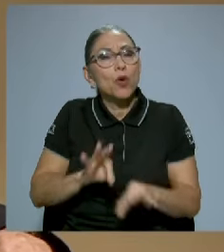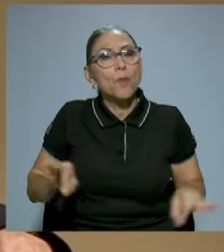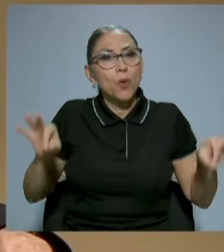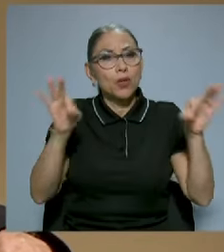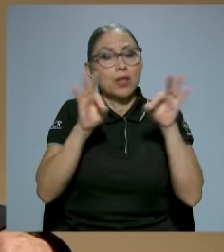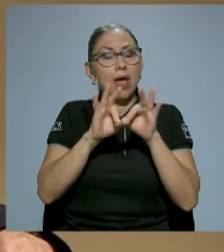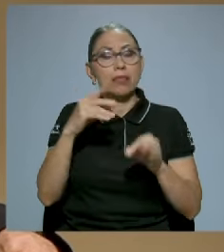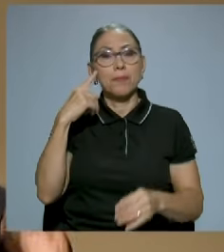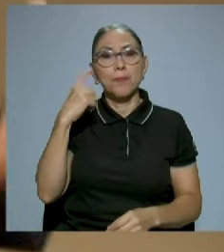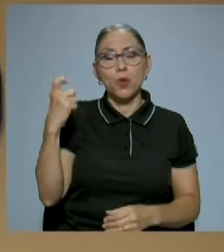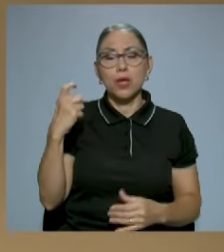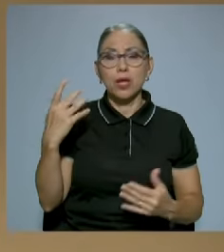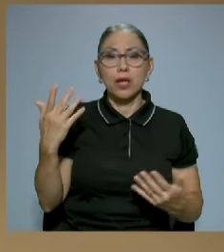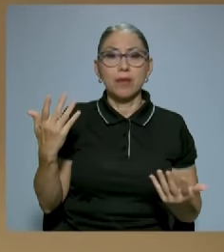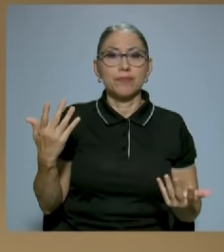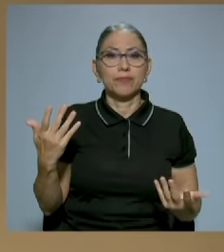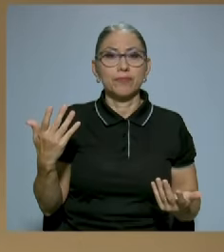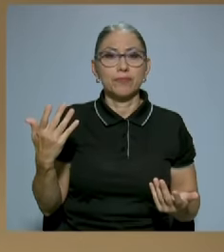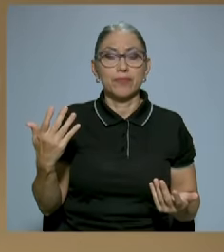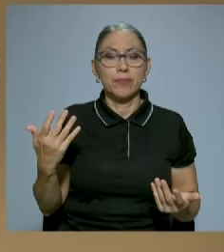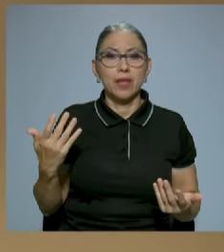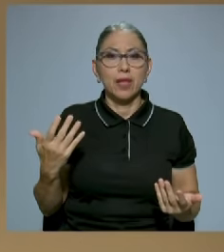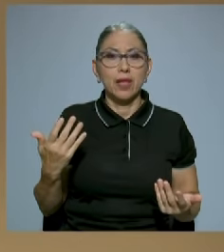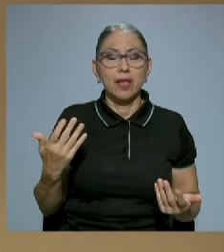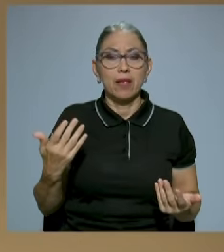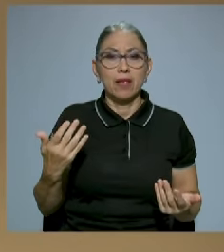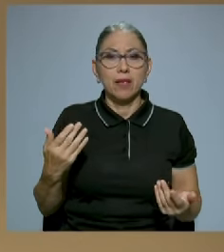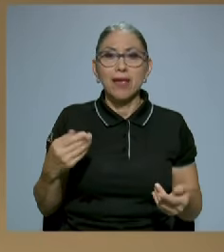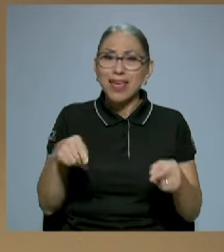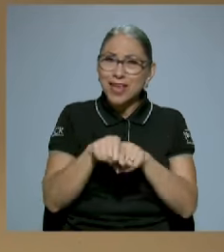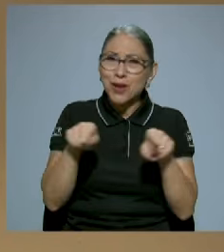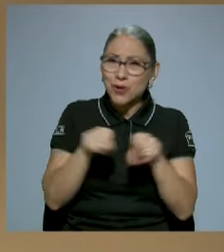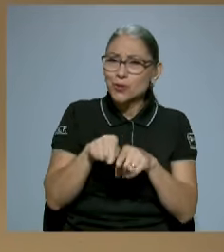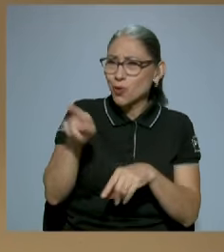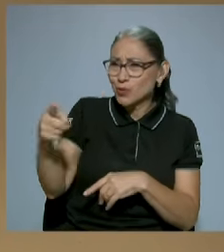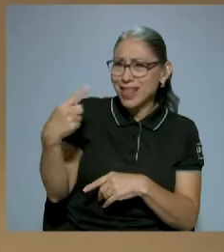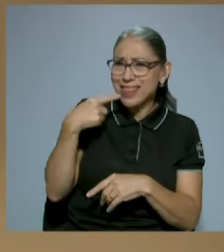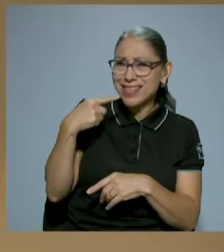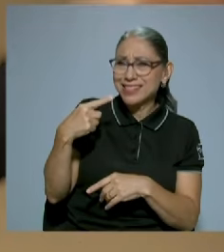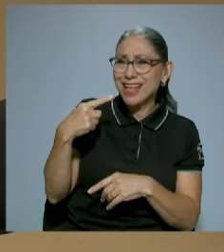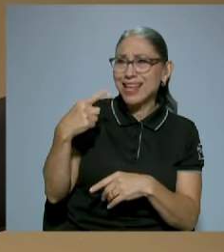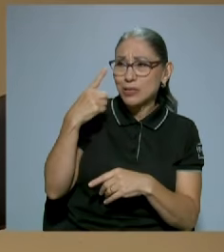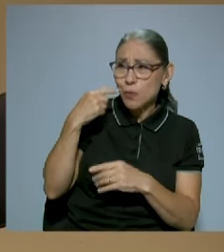incluso esas réplicas que usted menciona